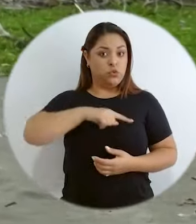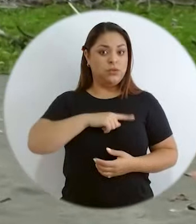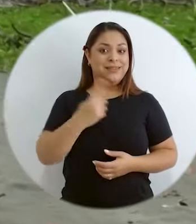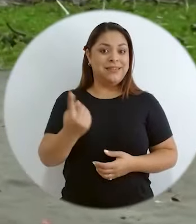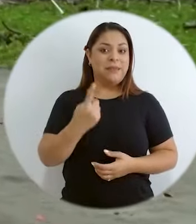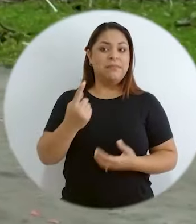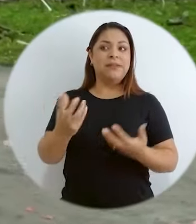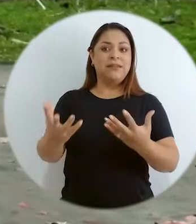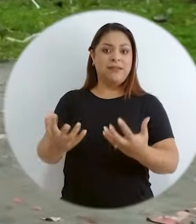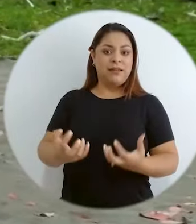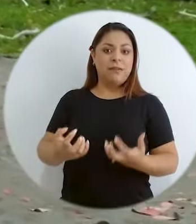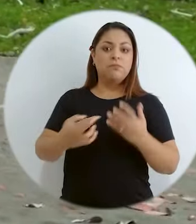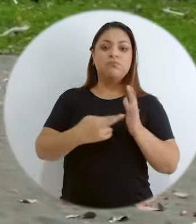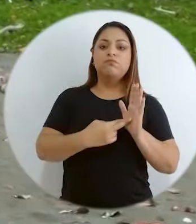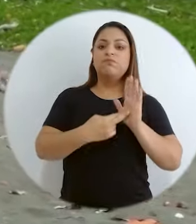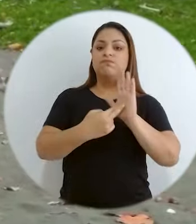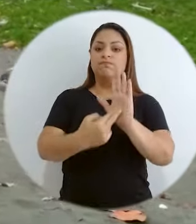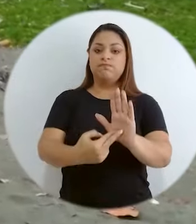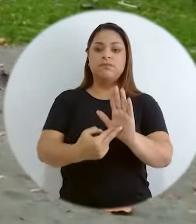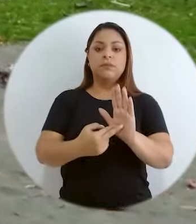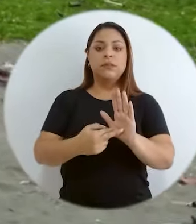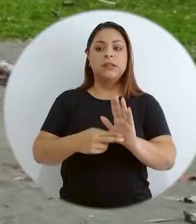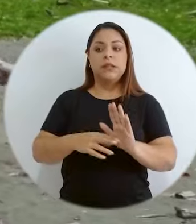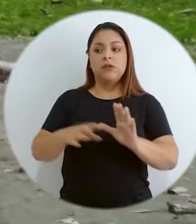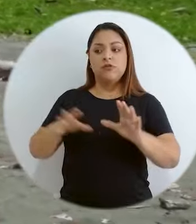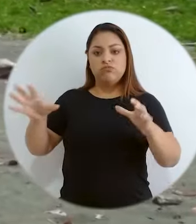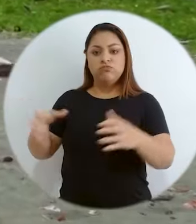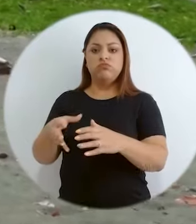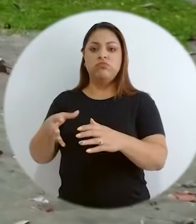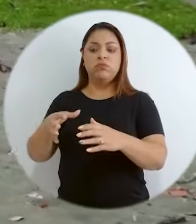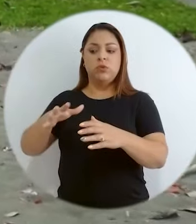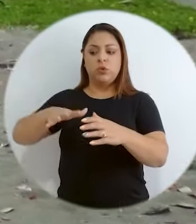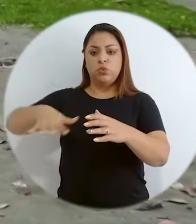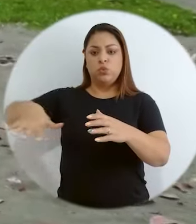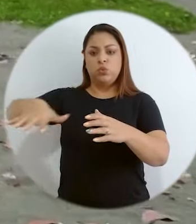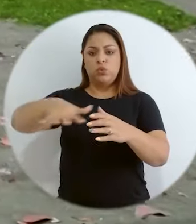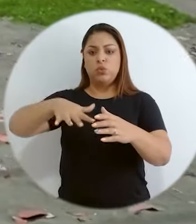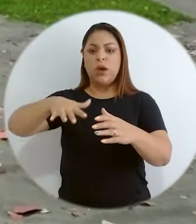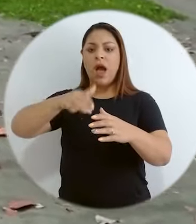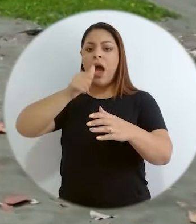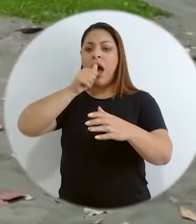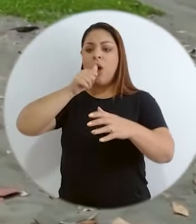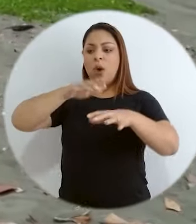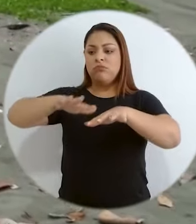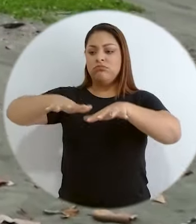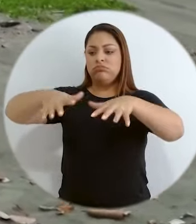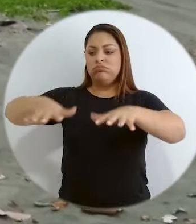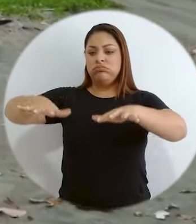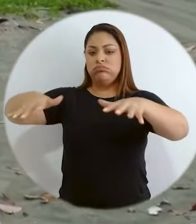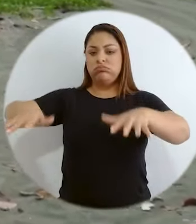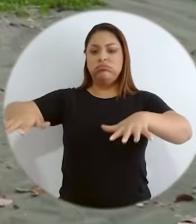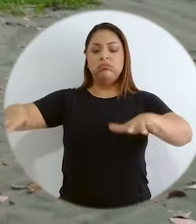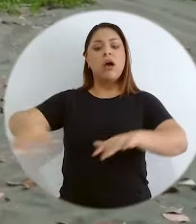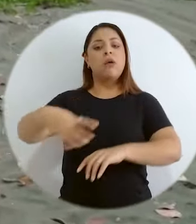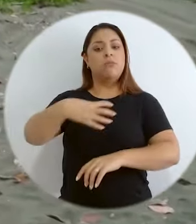queríamos representar estos cuerpos de agua en la vida nacional.